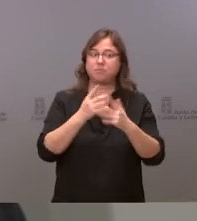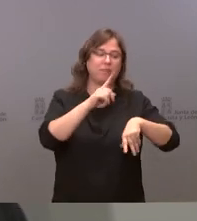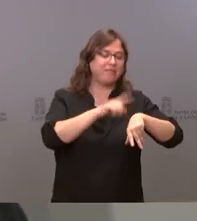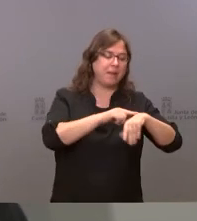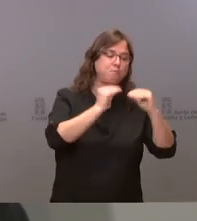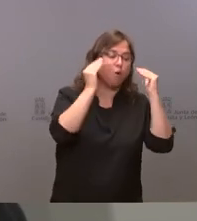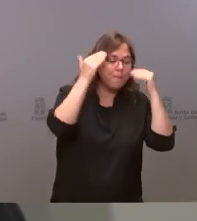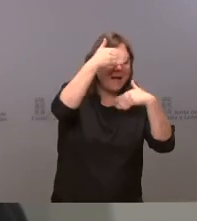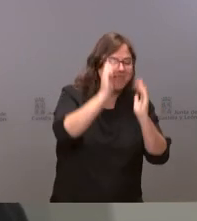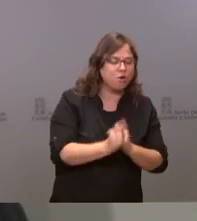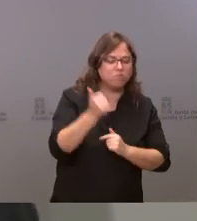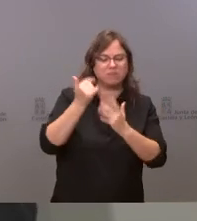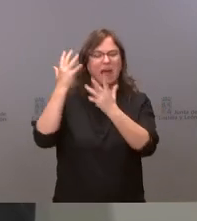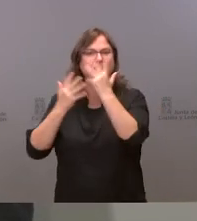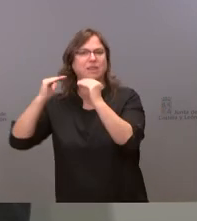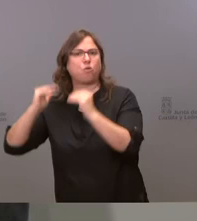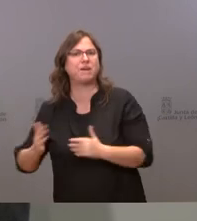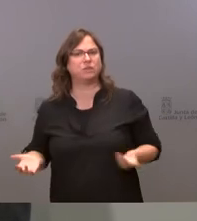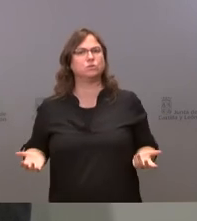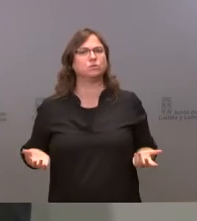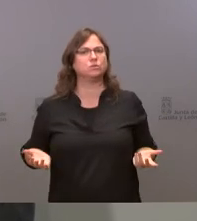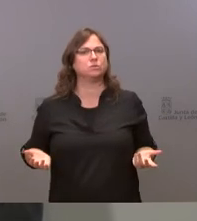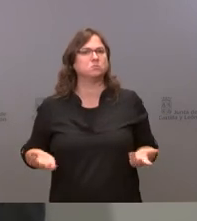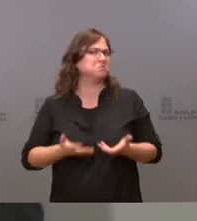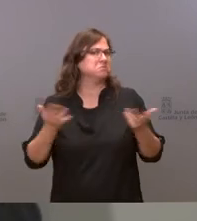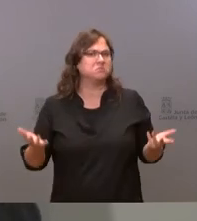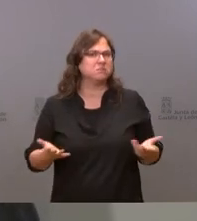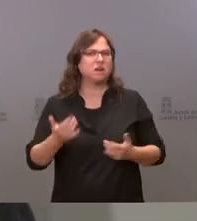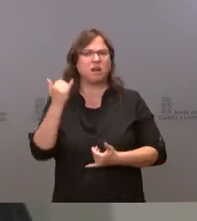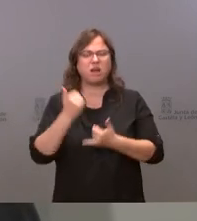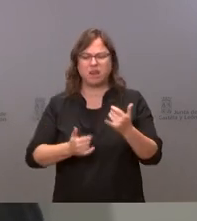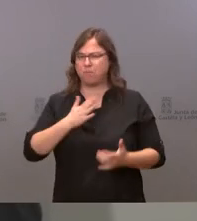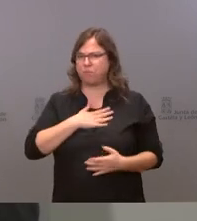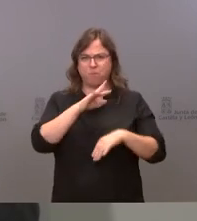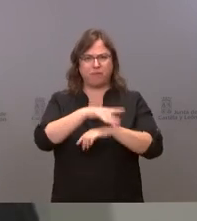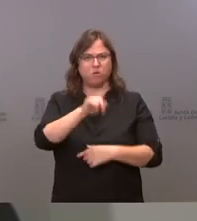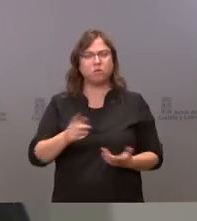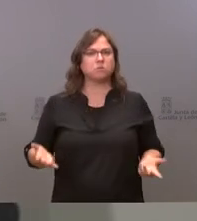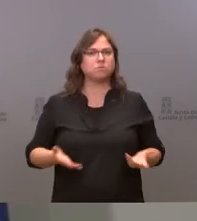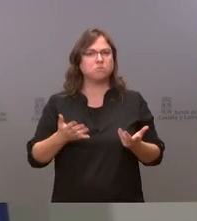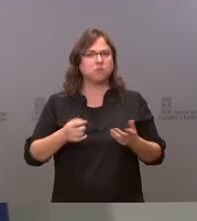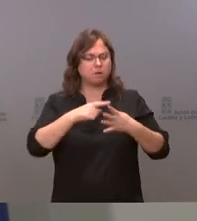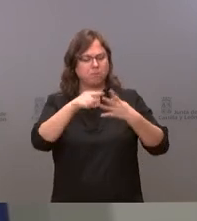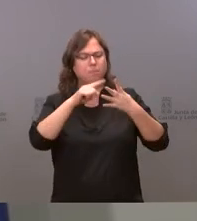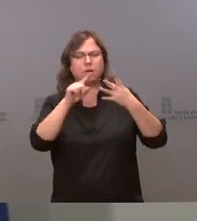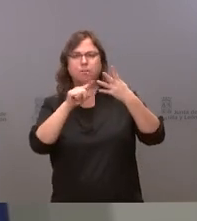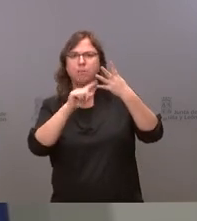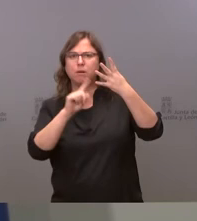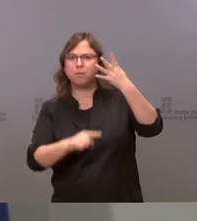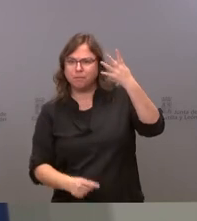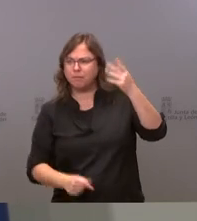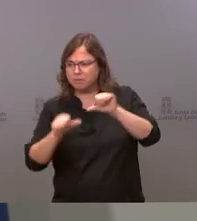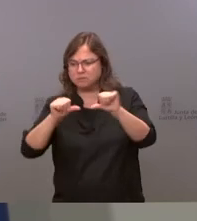la inmensa mayoría de su tiempo a la labor clínica y no a labores administrativas que no le son propias en fin todas estas tareas que